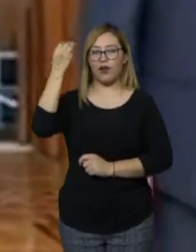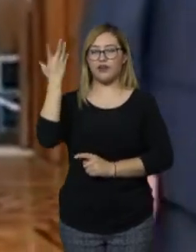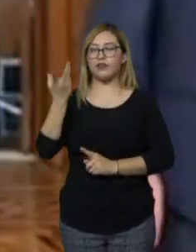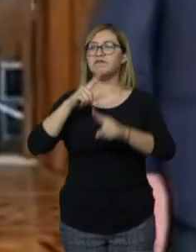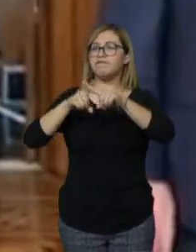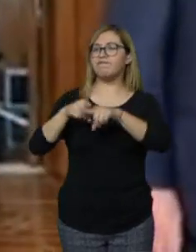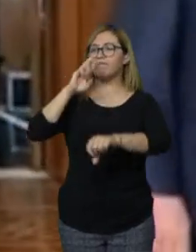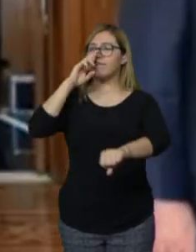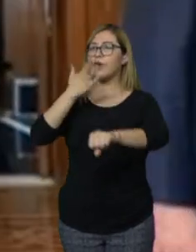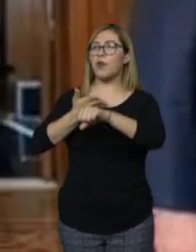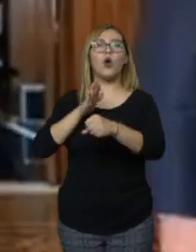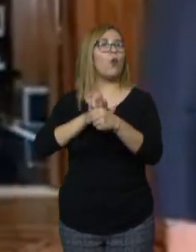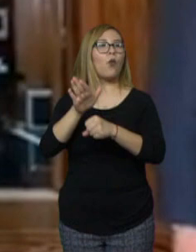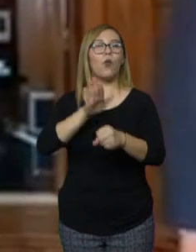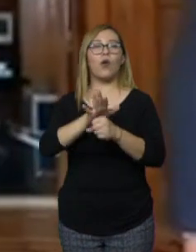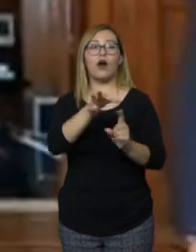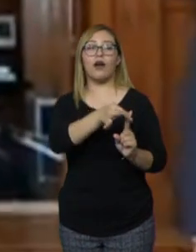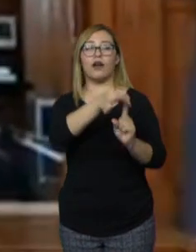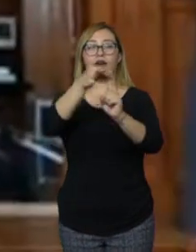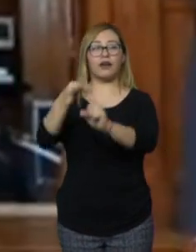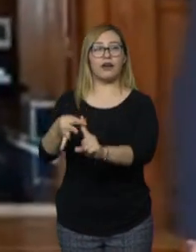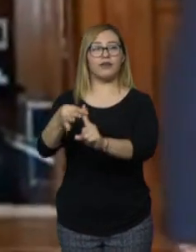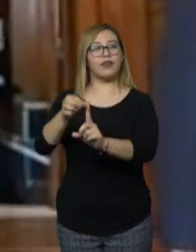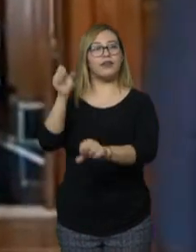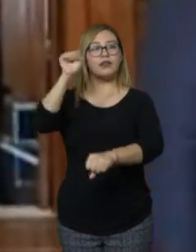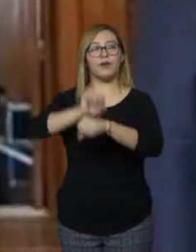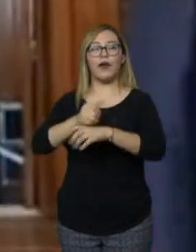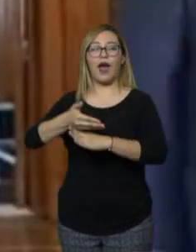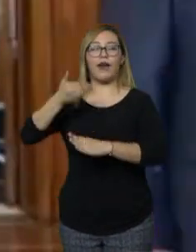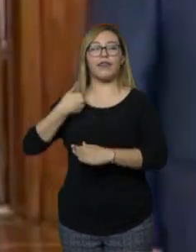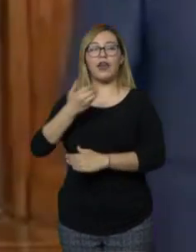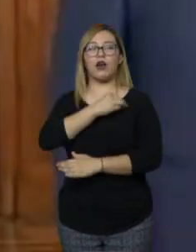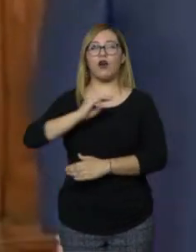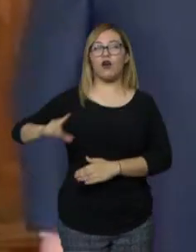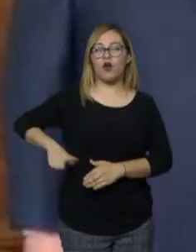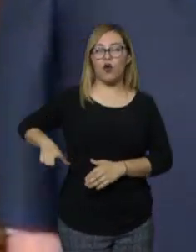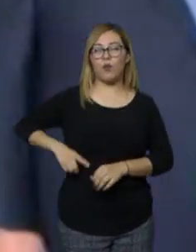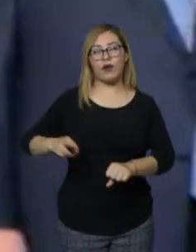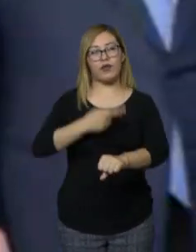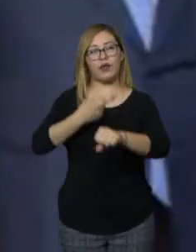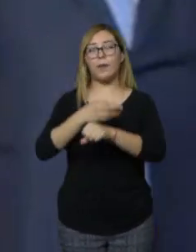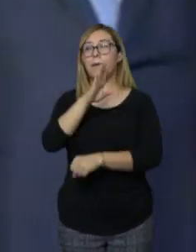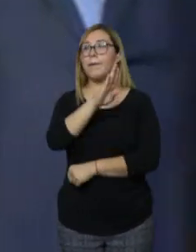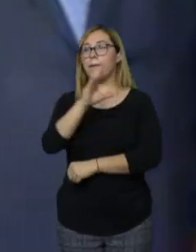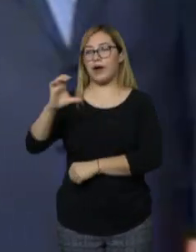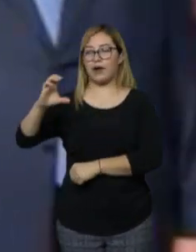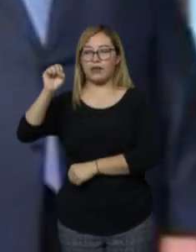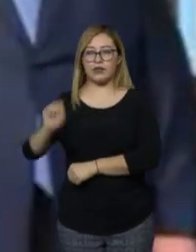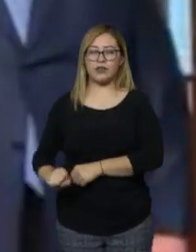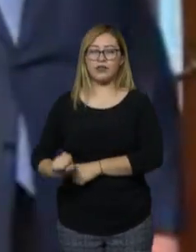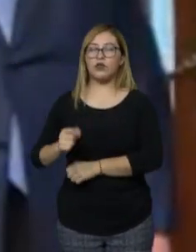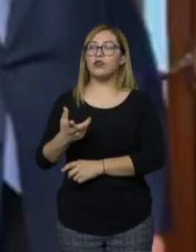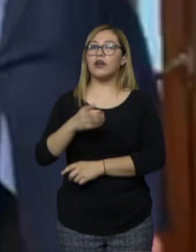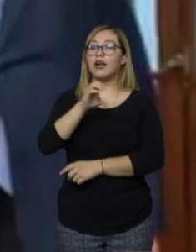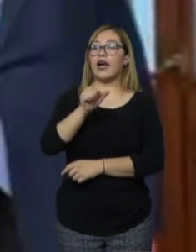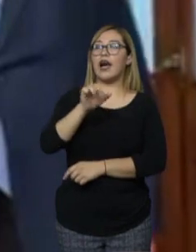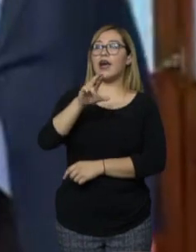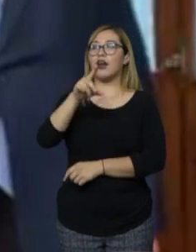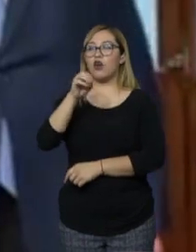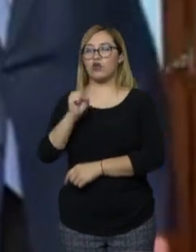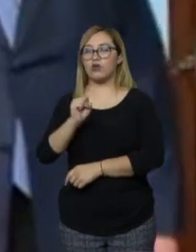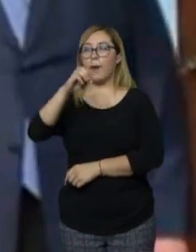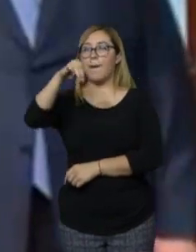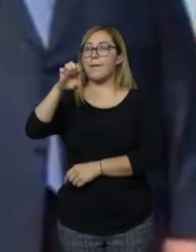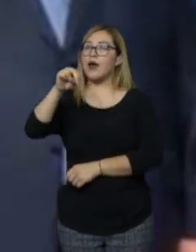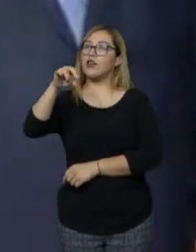cargo para el cual fue electo la semana pasada en su sesión del gobernador de Baja California Sur, Carlos Mendoza Davies. El